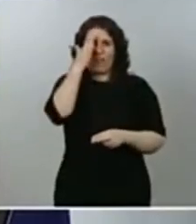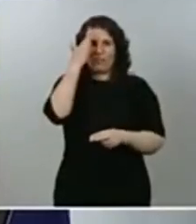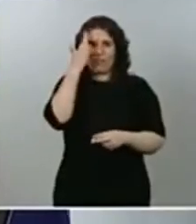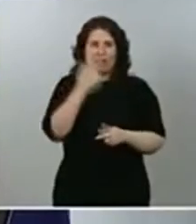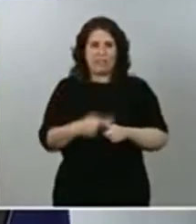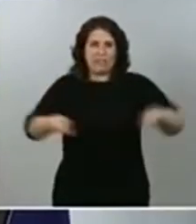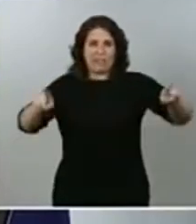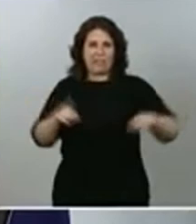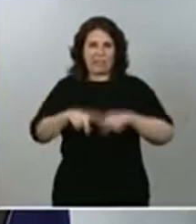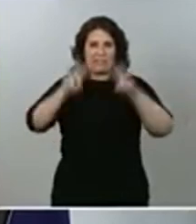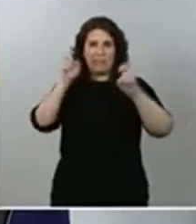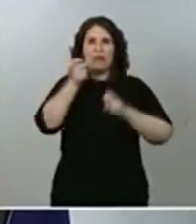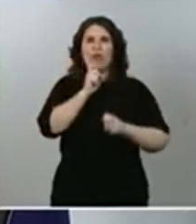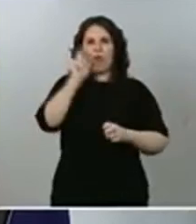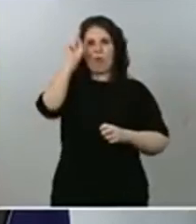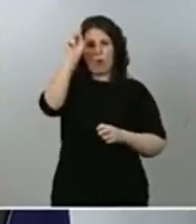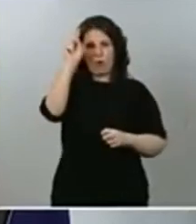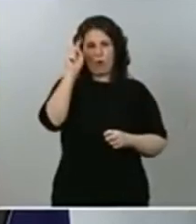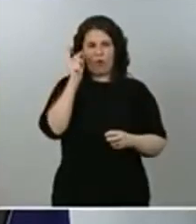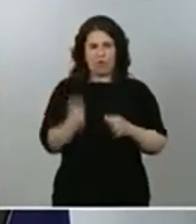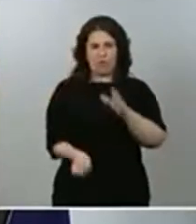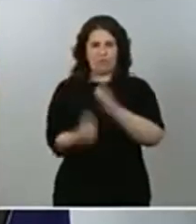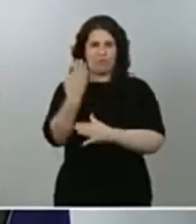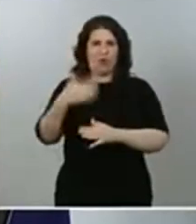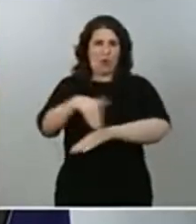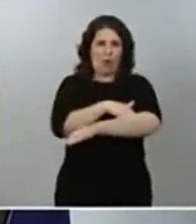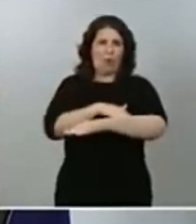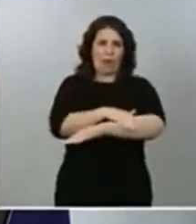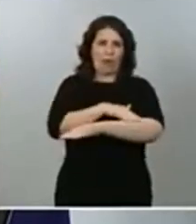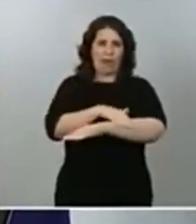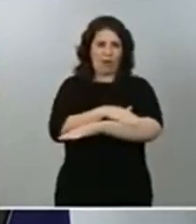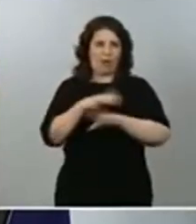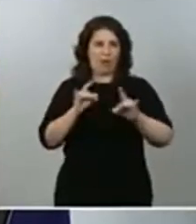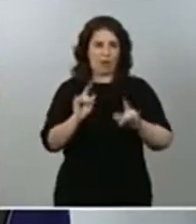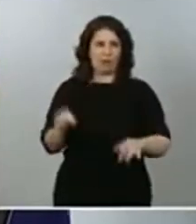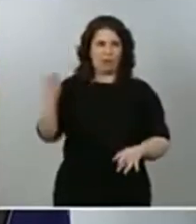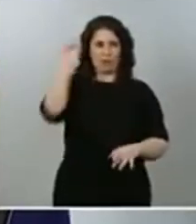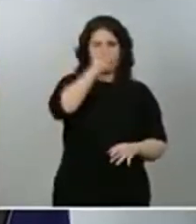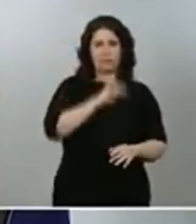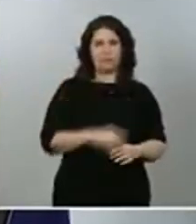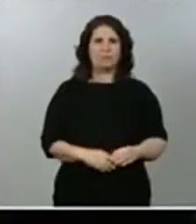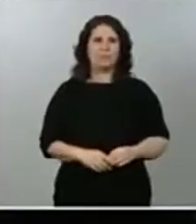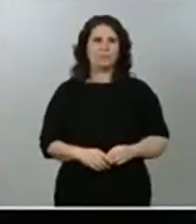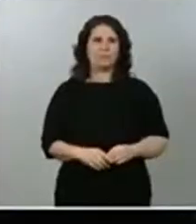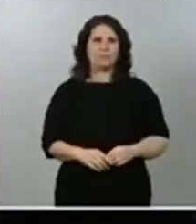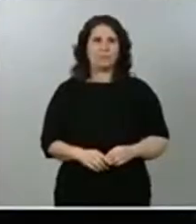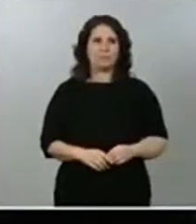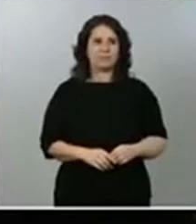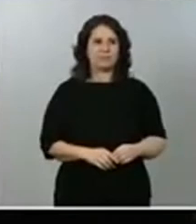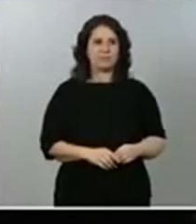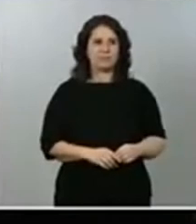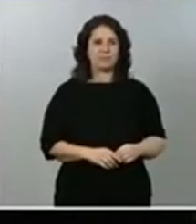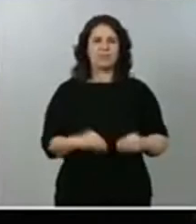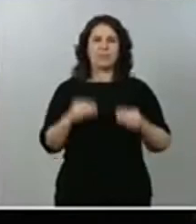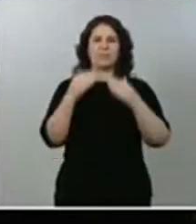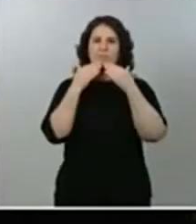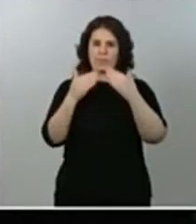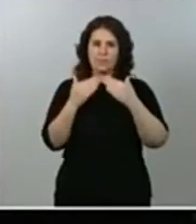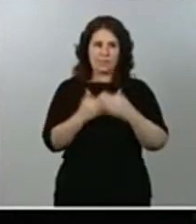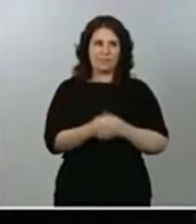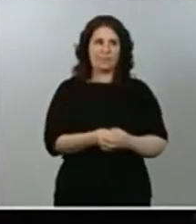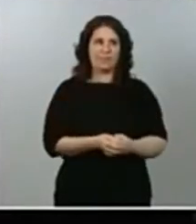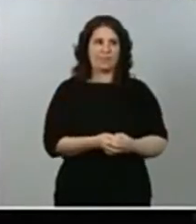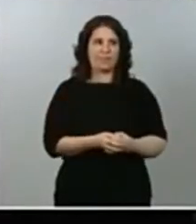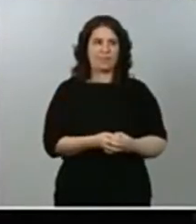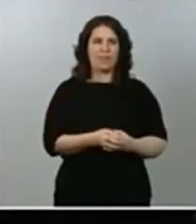conformación de los gobiernos en los diferentes sectores del territorio. Muchas gracias, Alberto, por su pregunta. Bien,